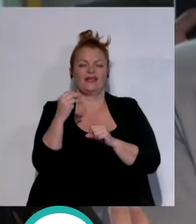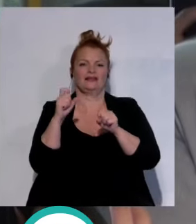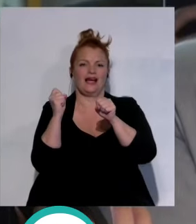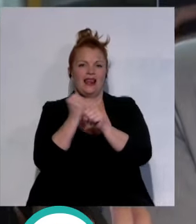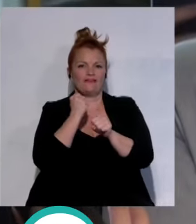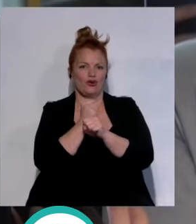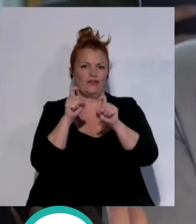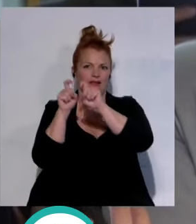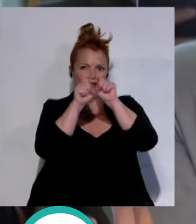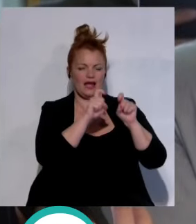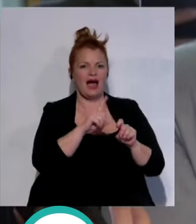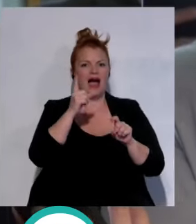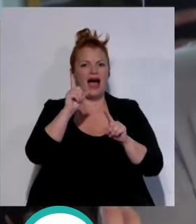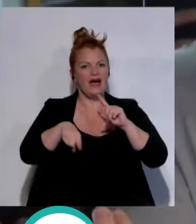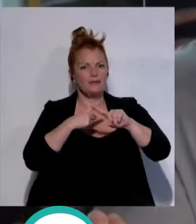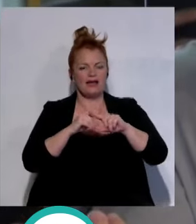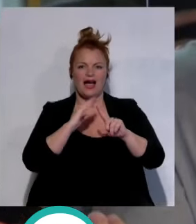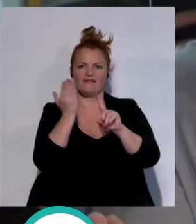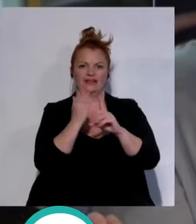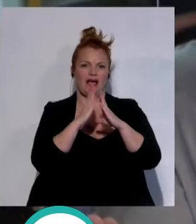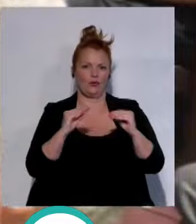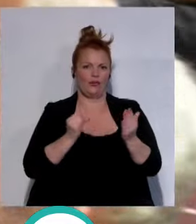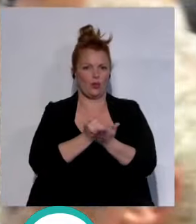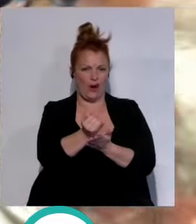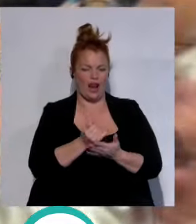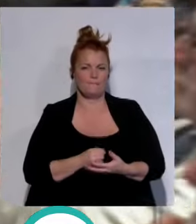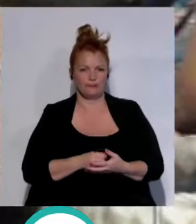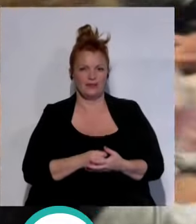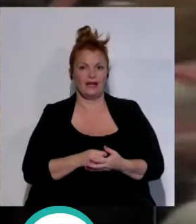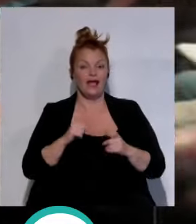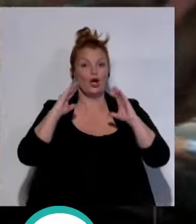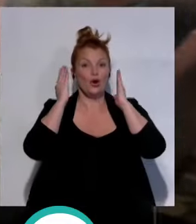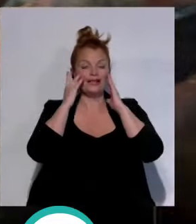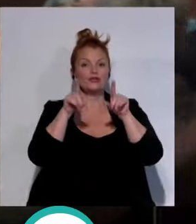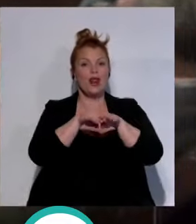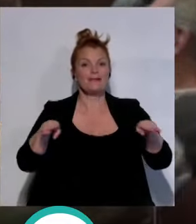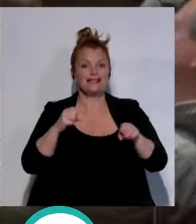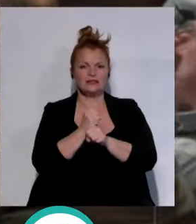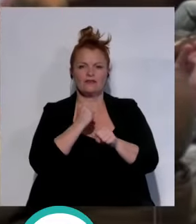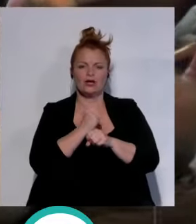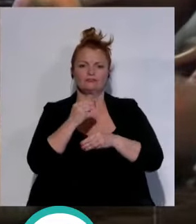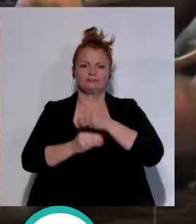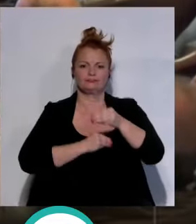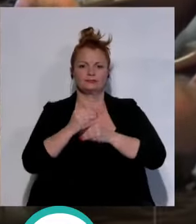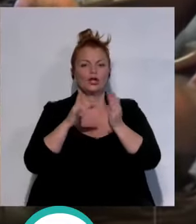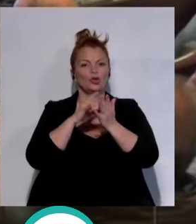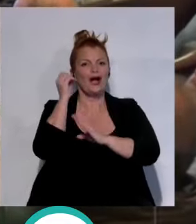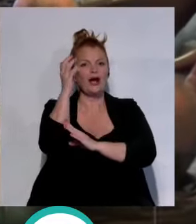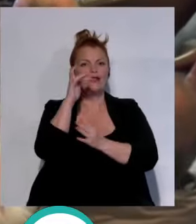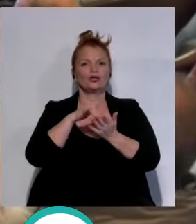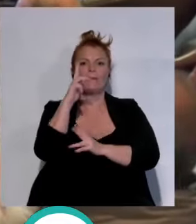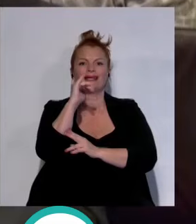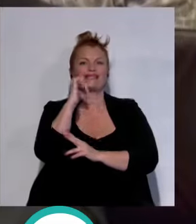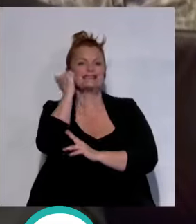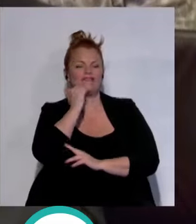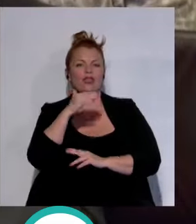y que además castiga de manera muy importante a la Andalucía rural el Congreso y las Mesas de Trabajo se desarrollarán entre las jornadas de este viernes